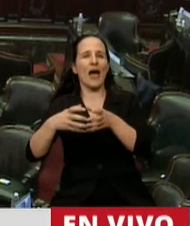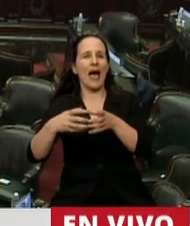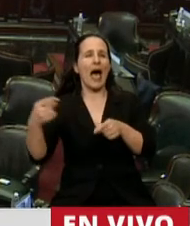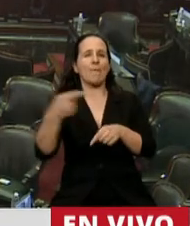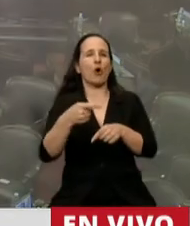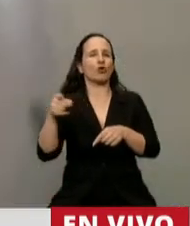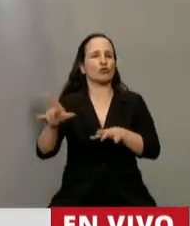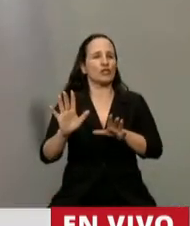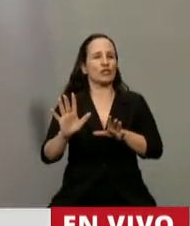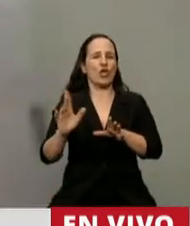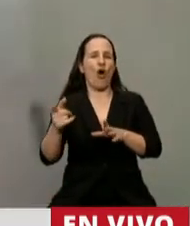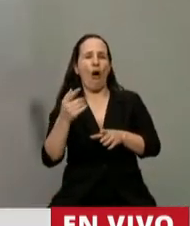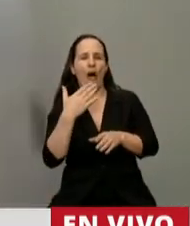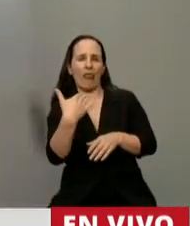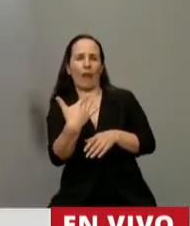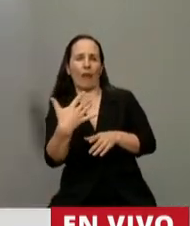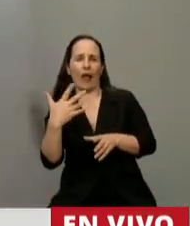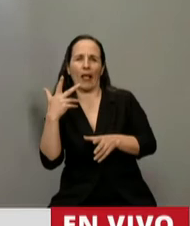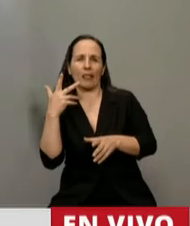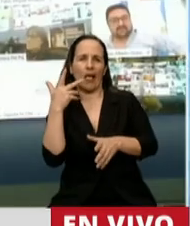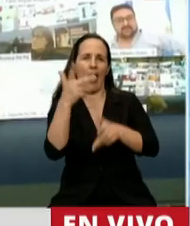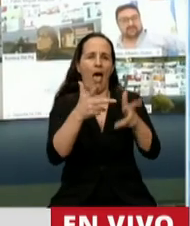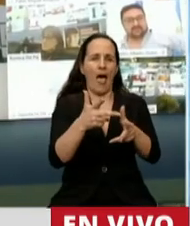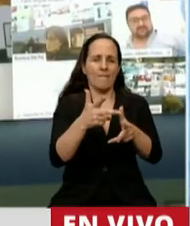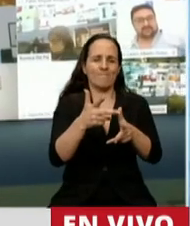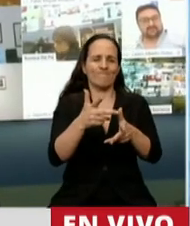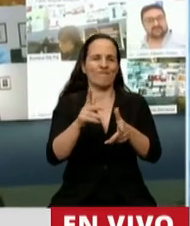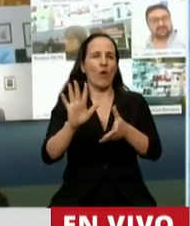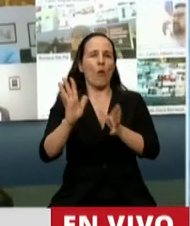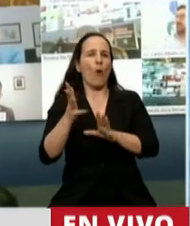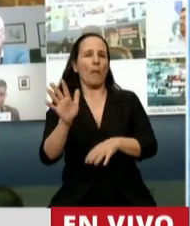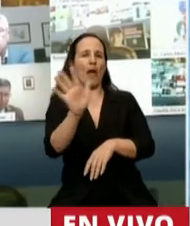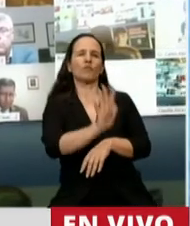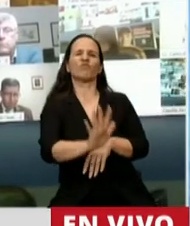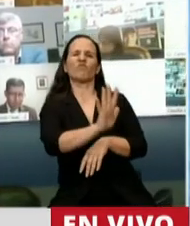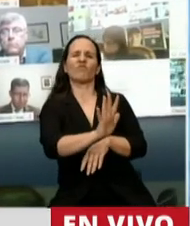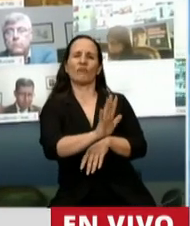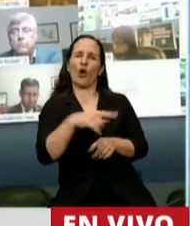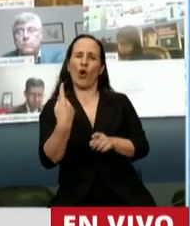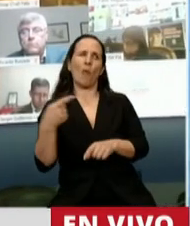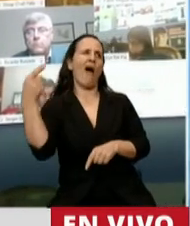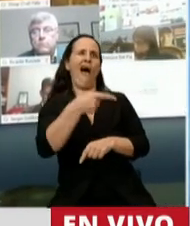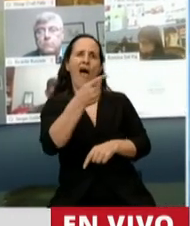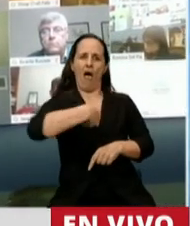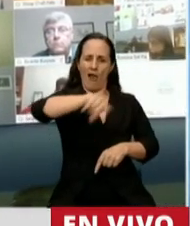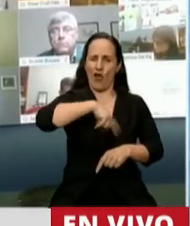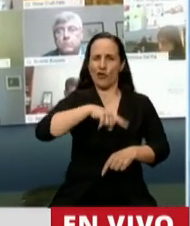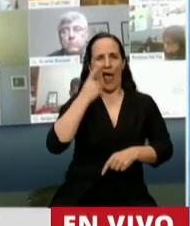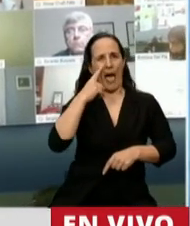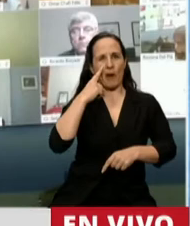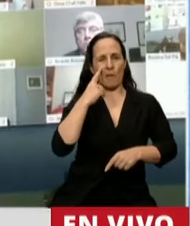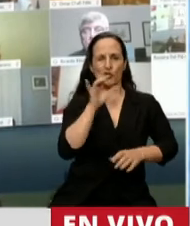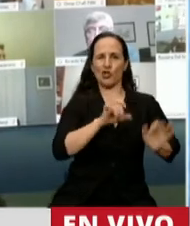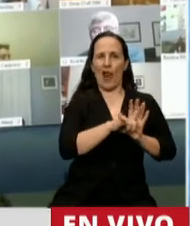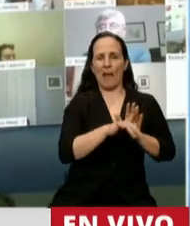irresponsable diciendo barbaridades. Tratando de sembrar un manto de sospecha, acusándonos de que esta ley es un entraje a medida de alguna